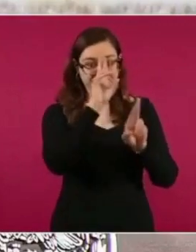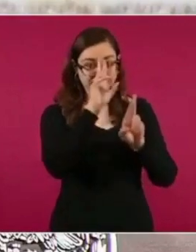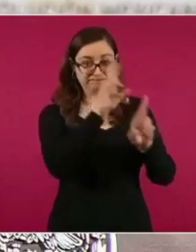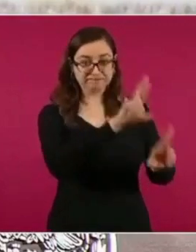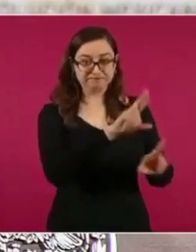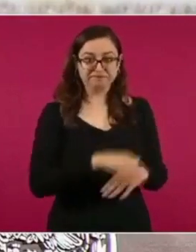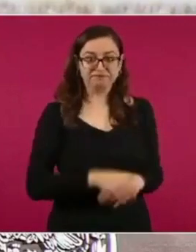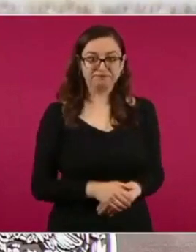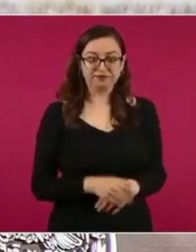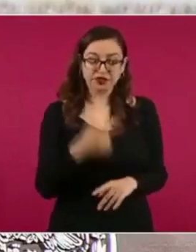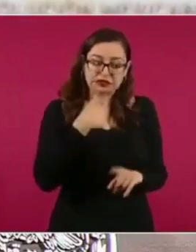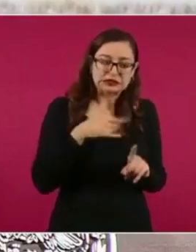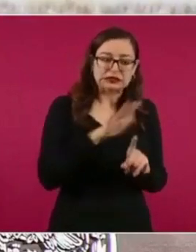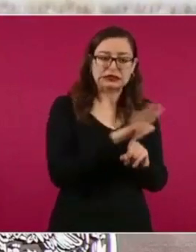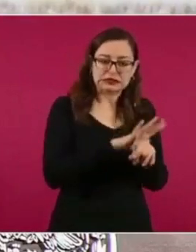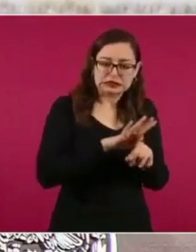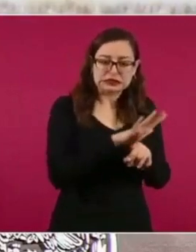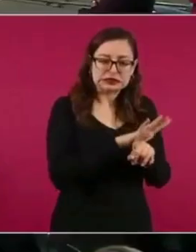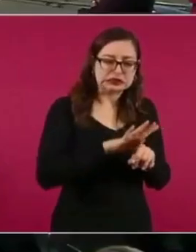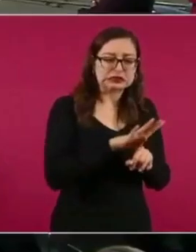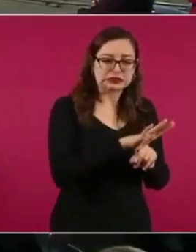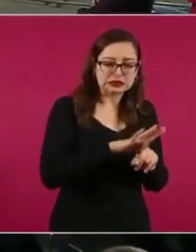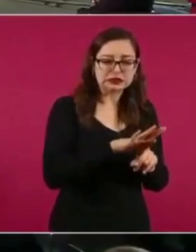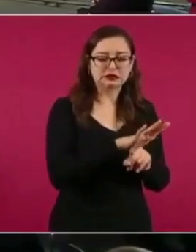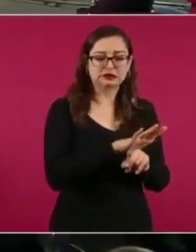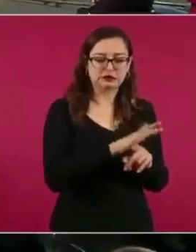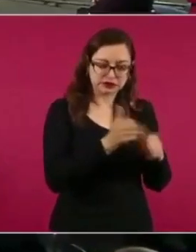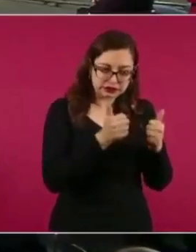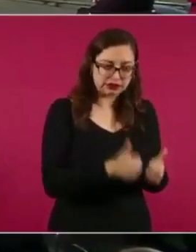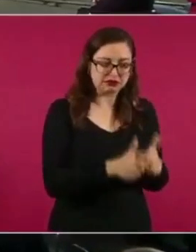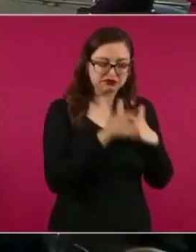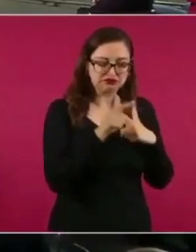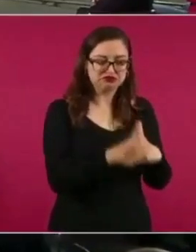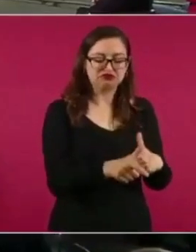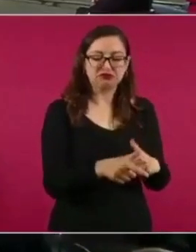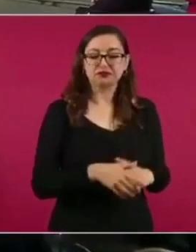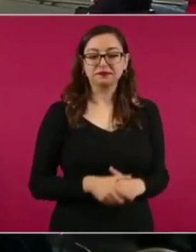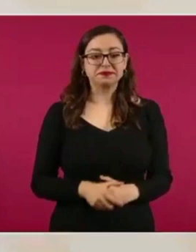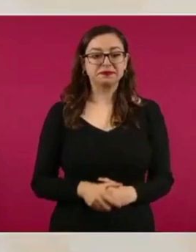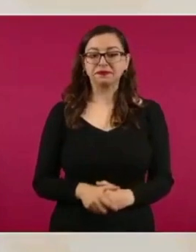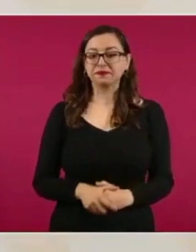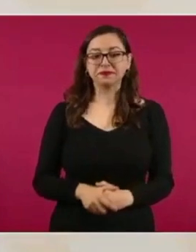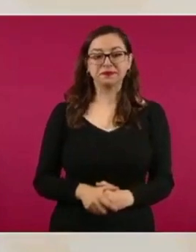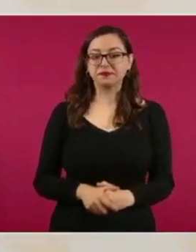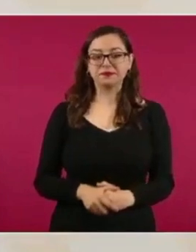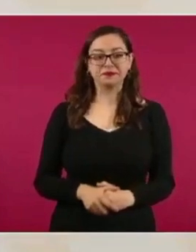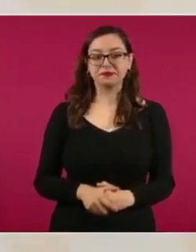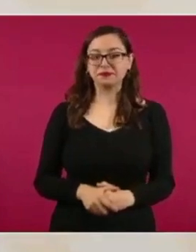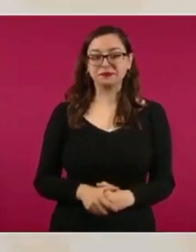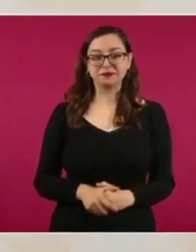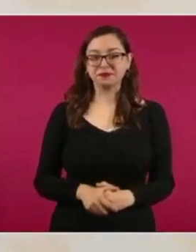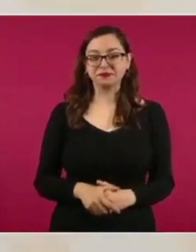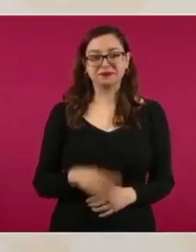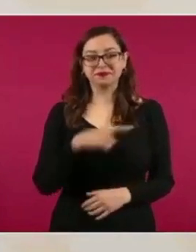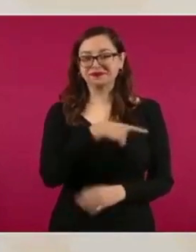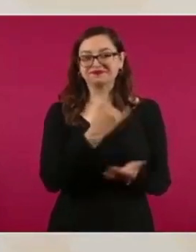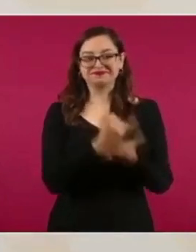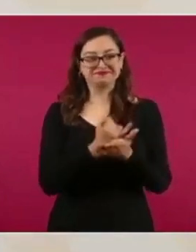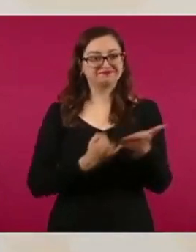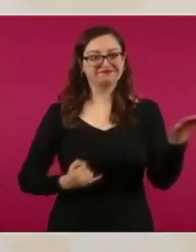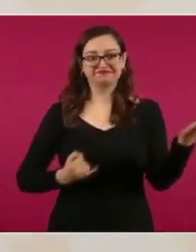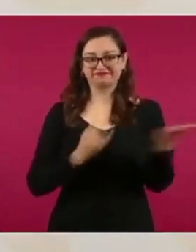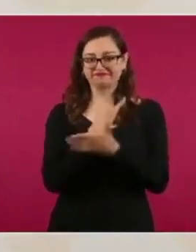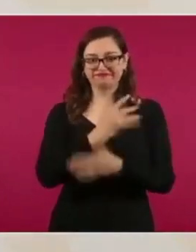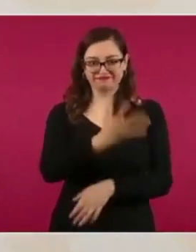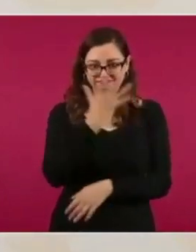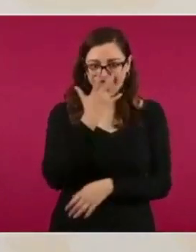insistimos para que se quedara, pero es una mujer con convicciones,